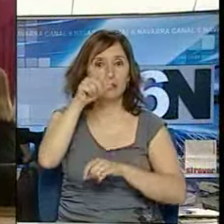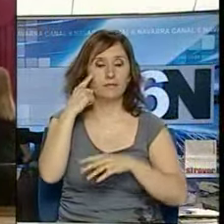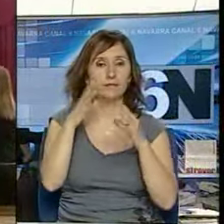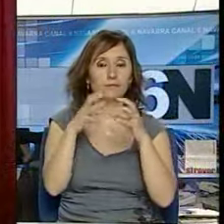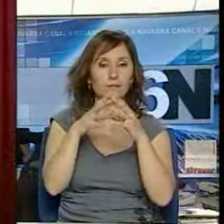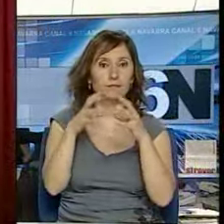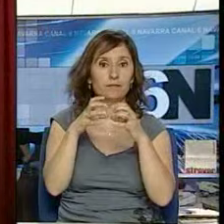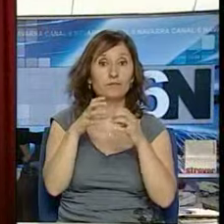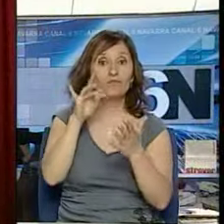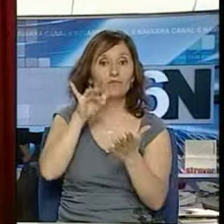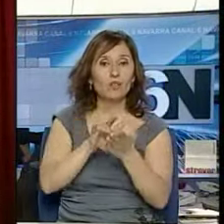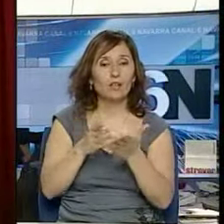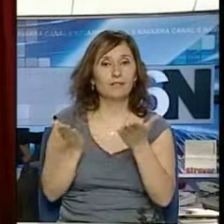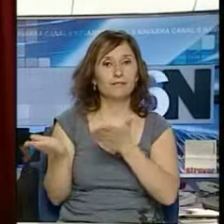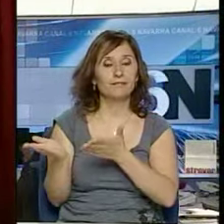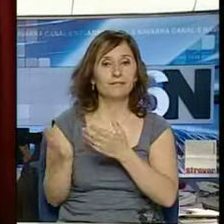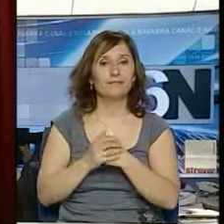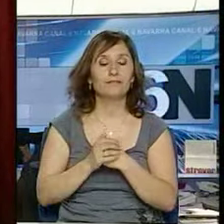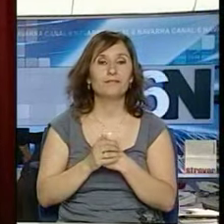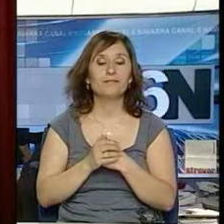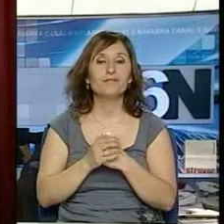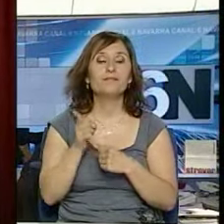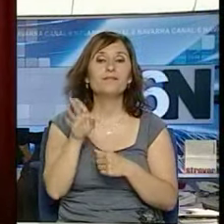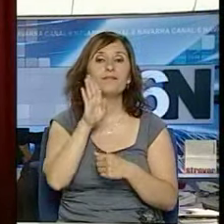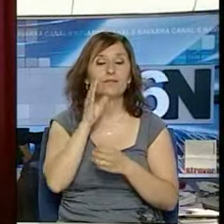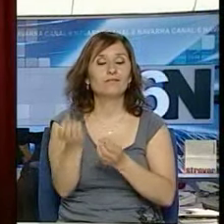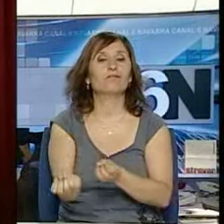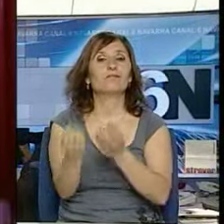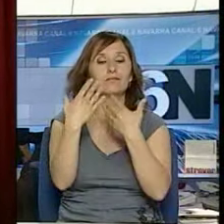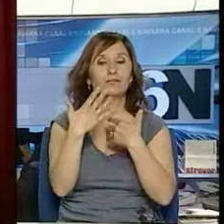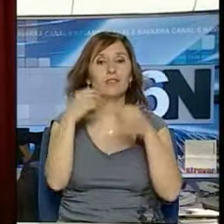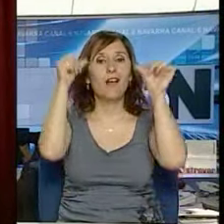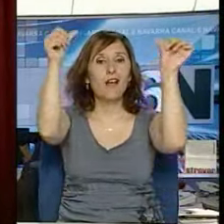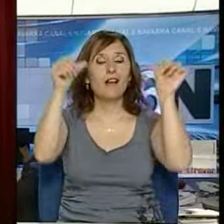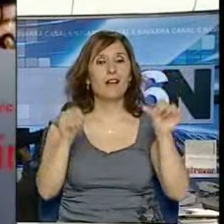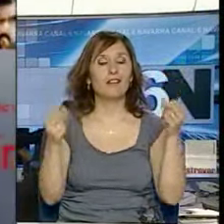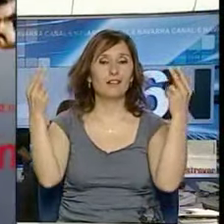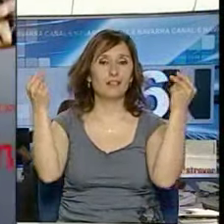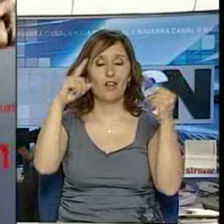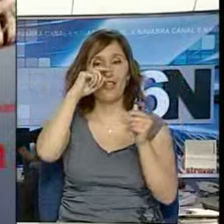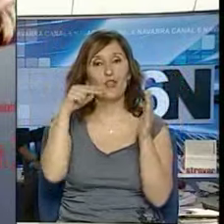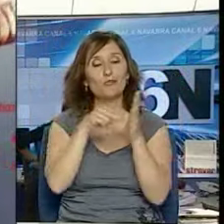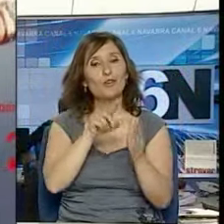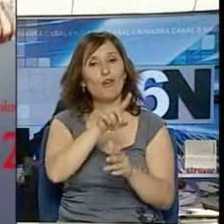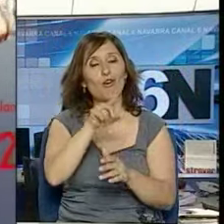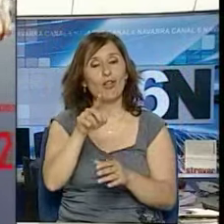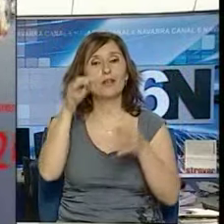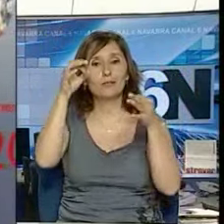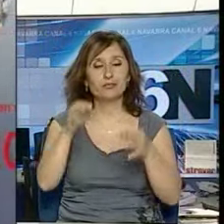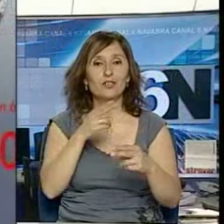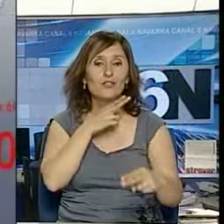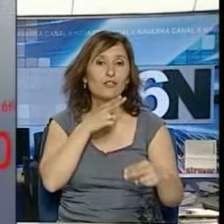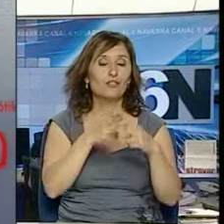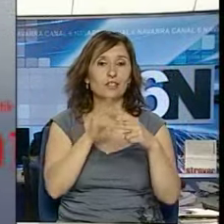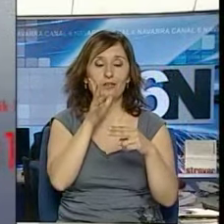para esperar este momento. El que nos confirmaba que el cartel anunciador de los San Fermines 2011 es Sumérgete en la